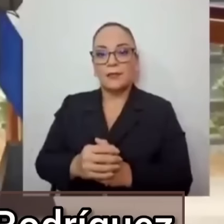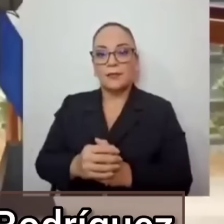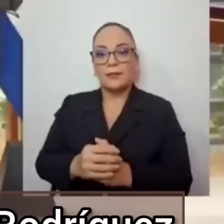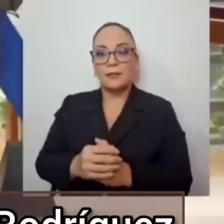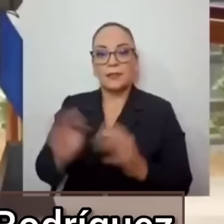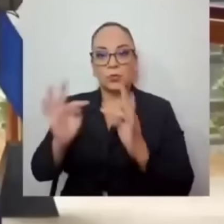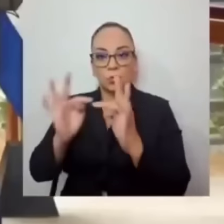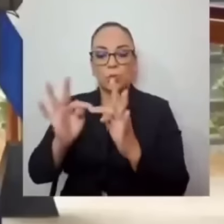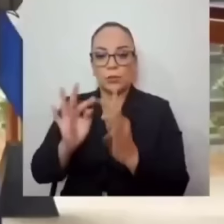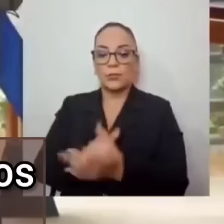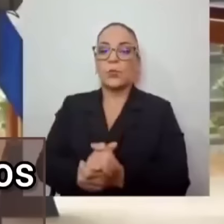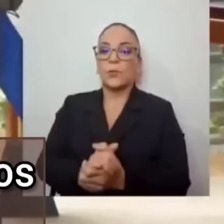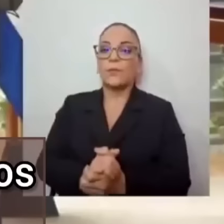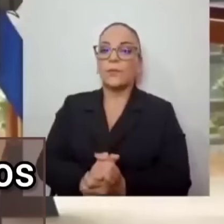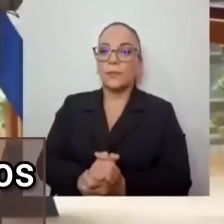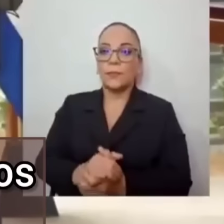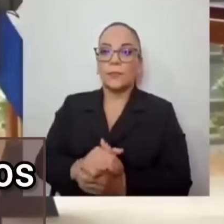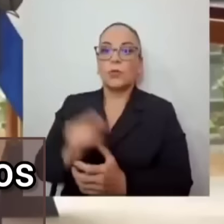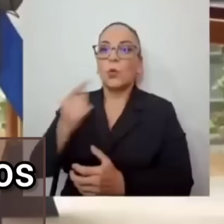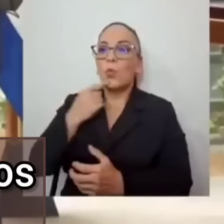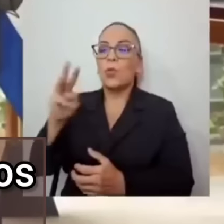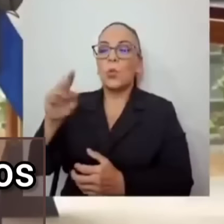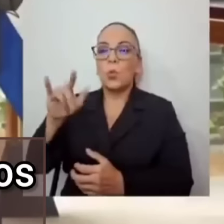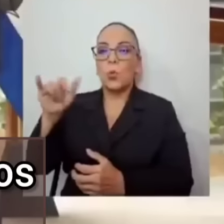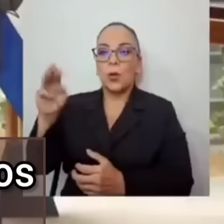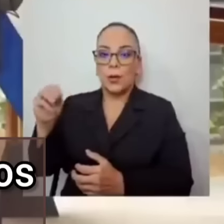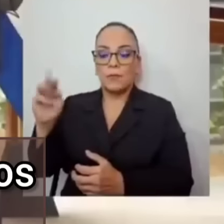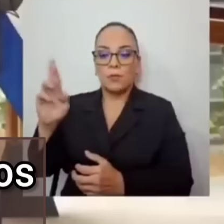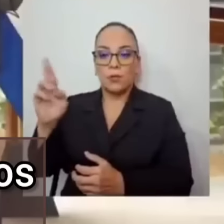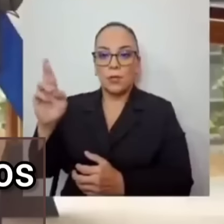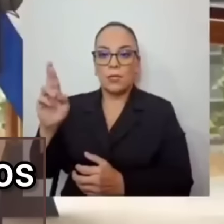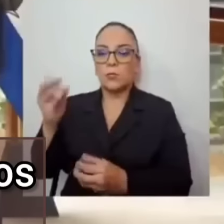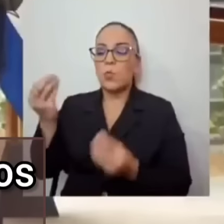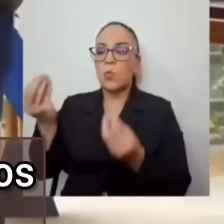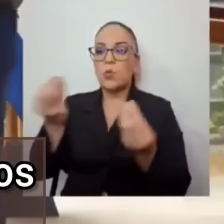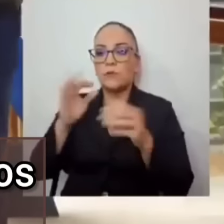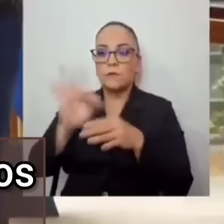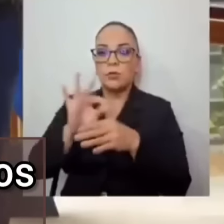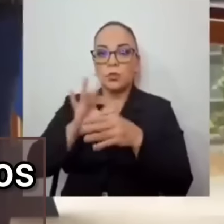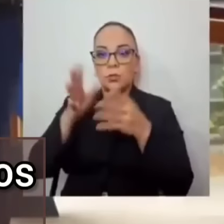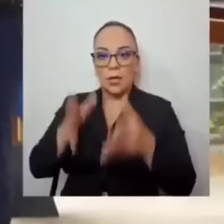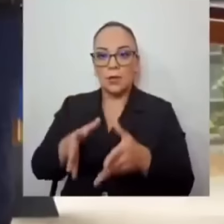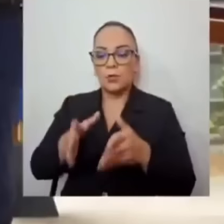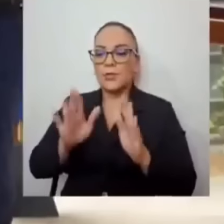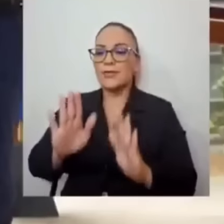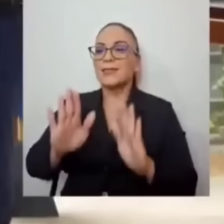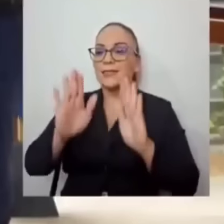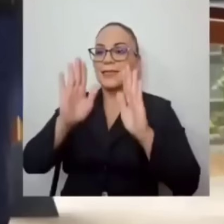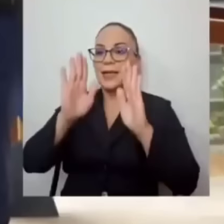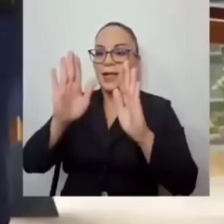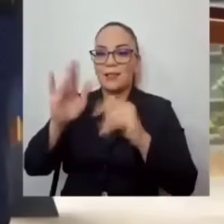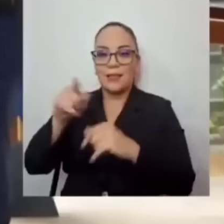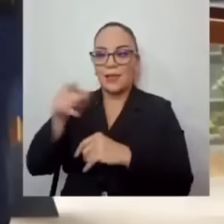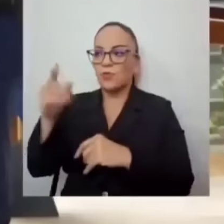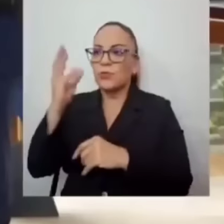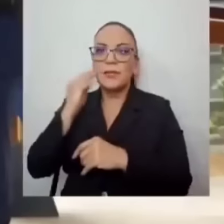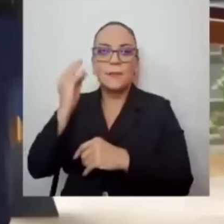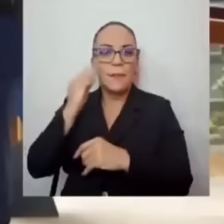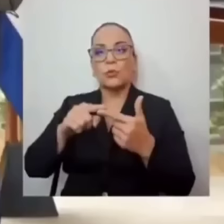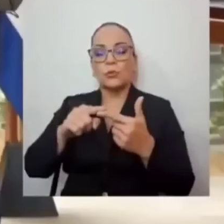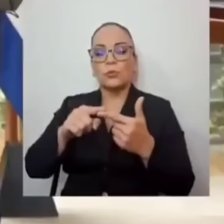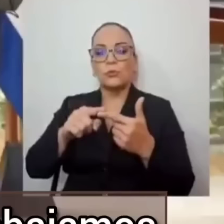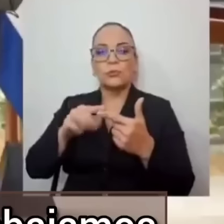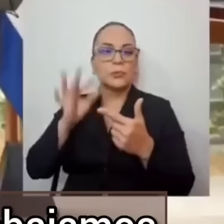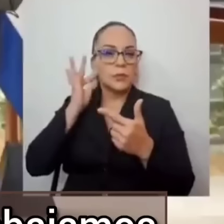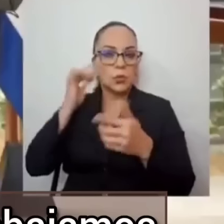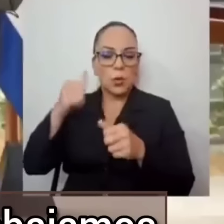Rodríguez y una gran cantidad de funcionarios de extraordinaria experiencia y compromiso,